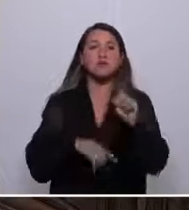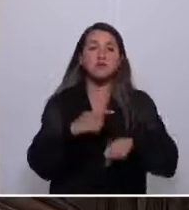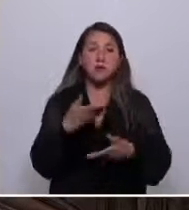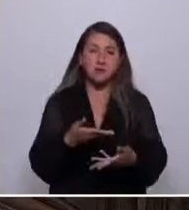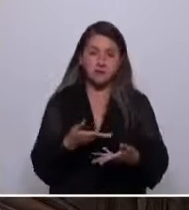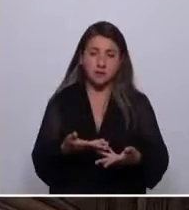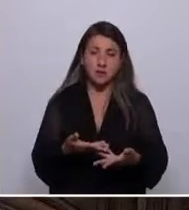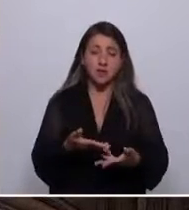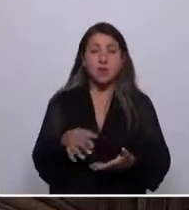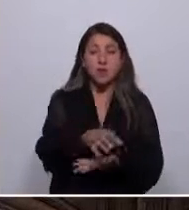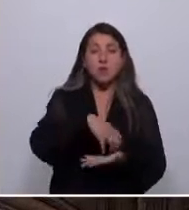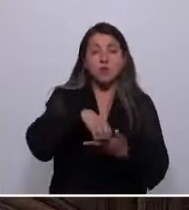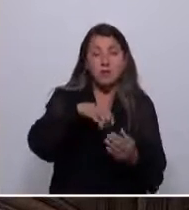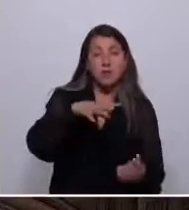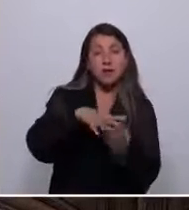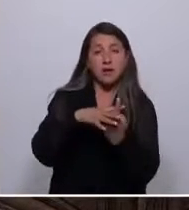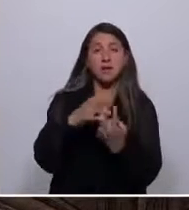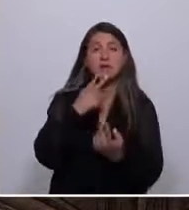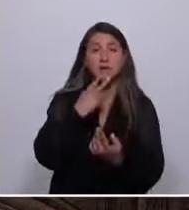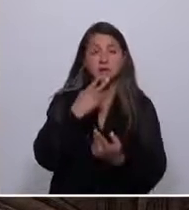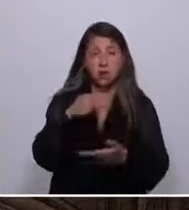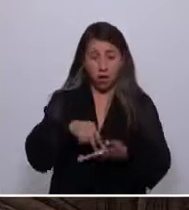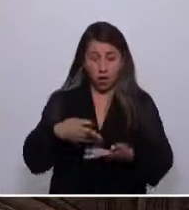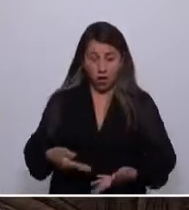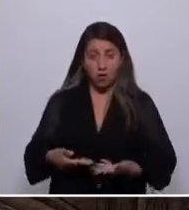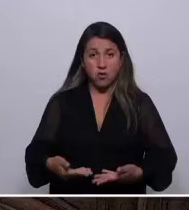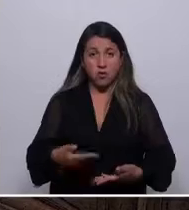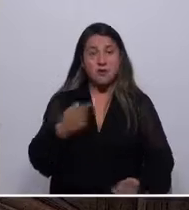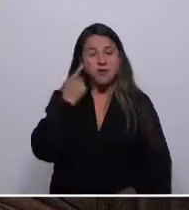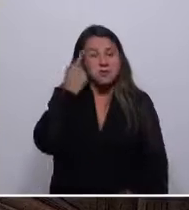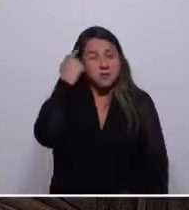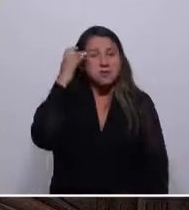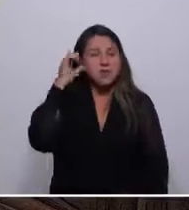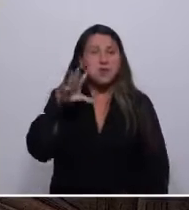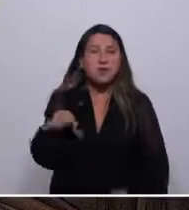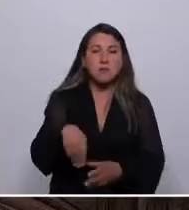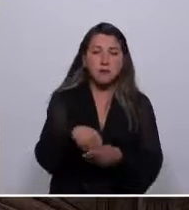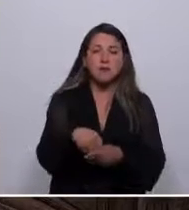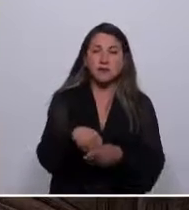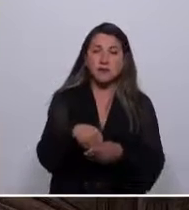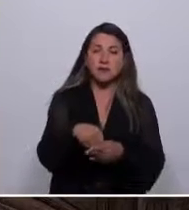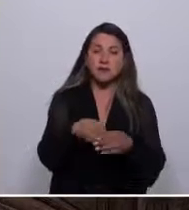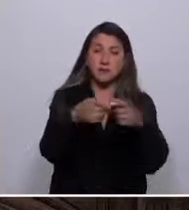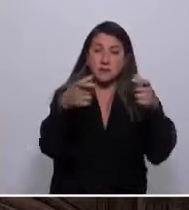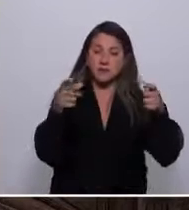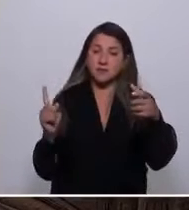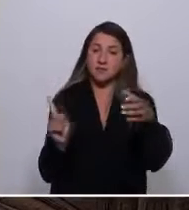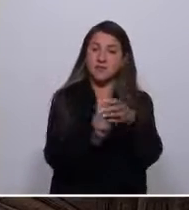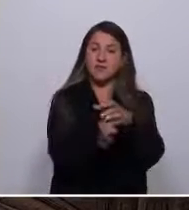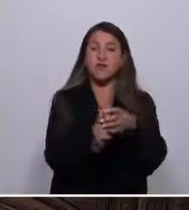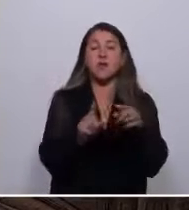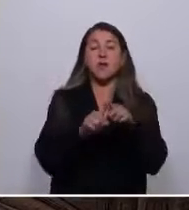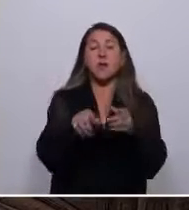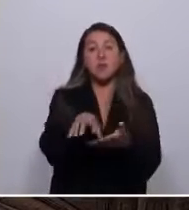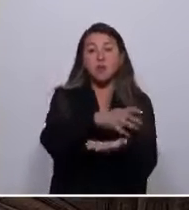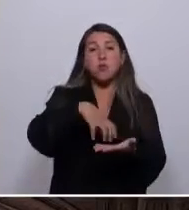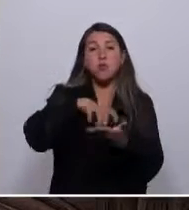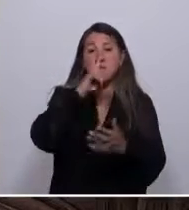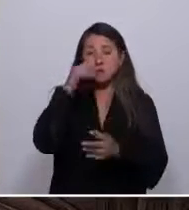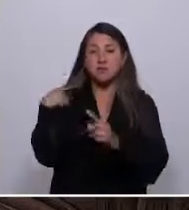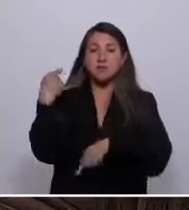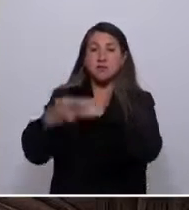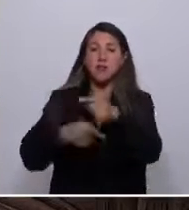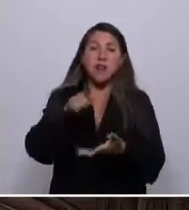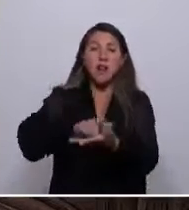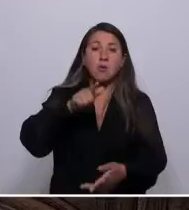Los pueblos originarios vivimos el presente consciente que somos parte de algo mayor, de naciones que con sus tradiciones, lenguas,